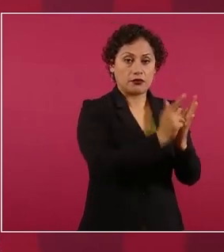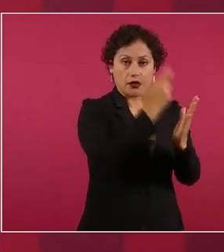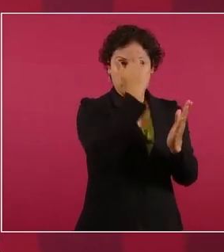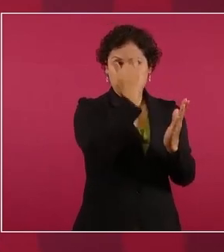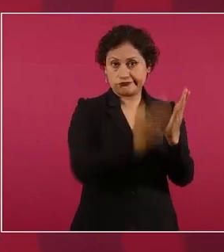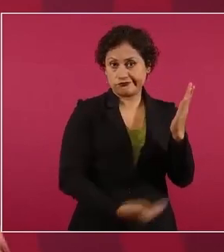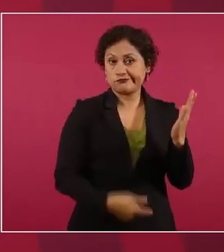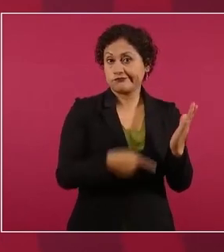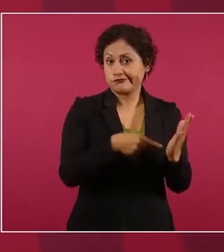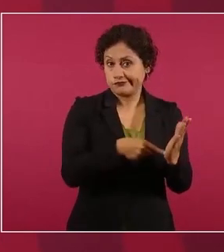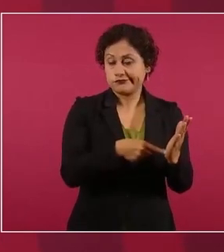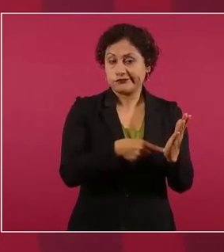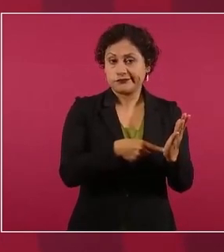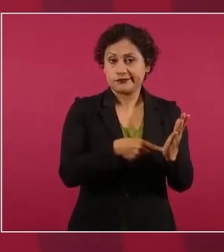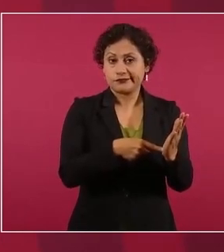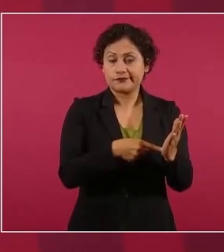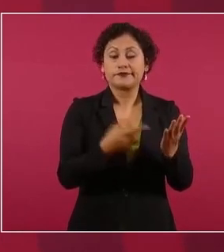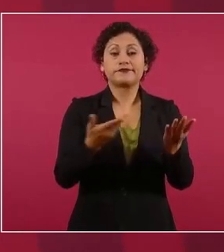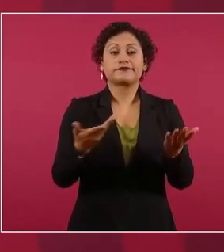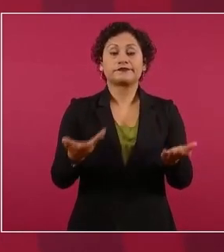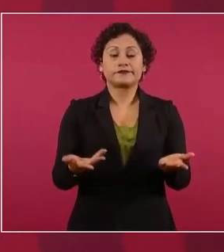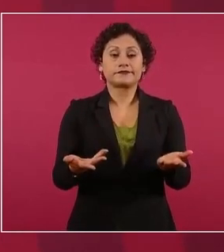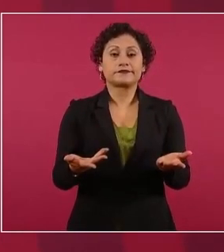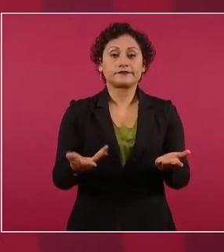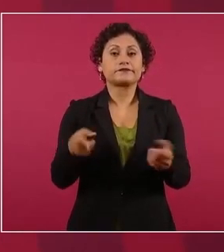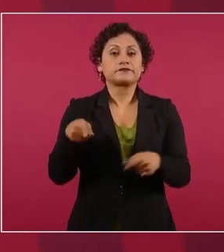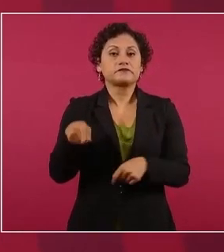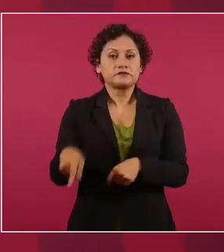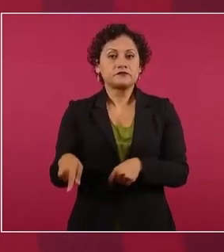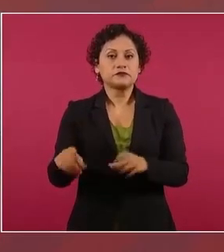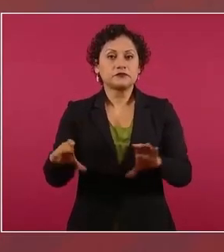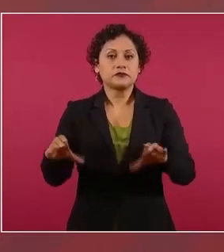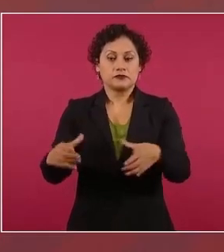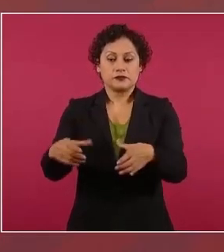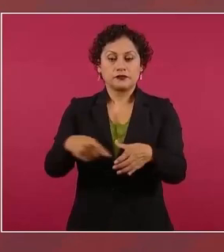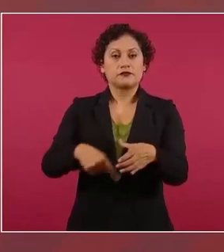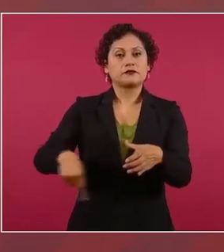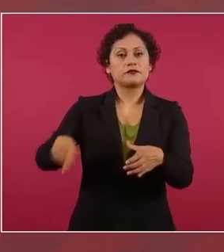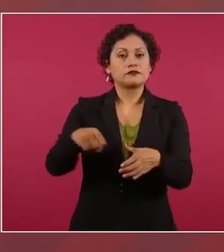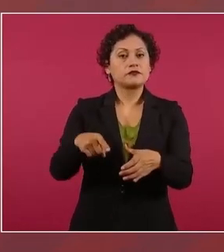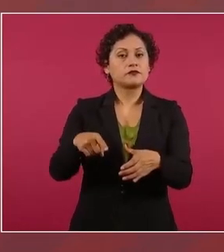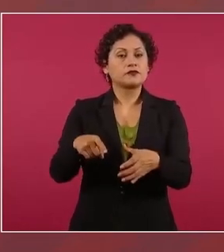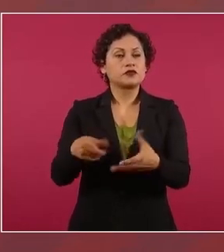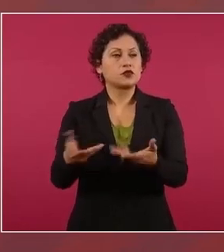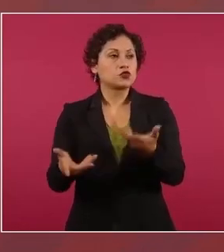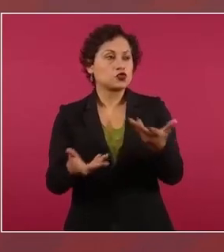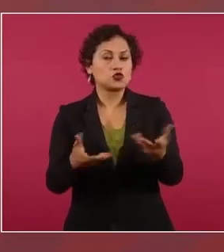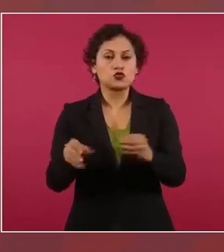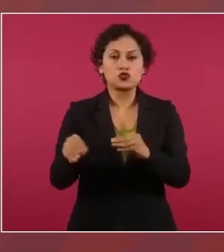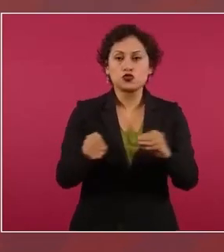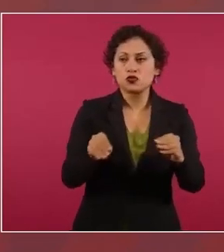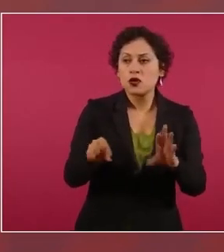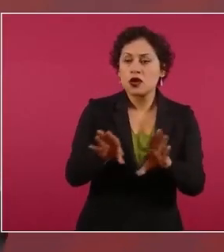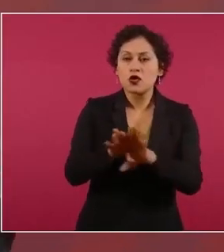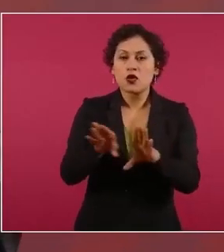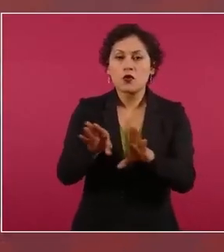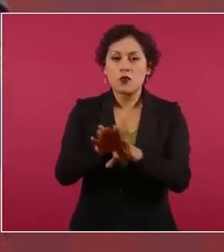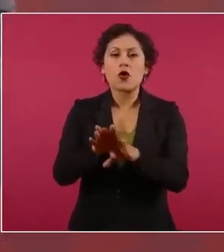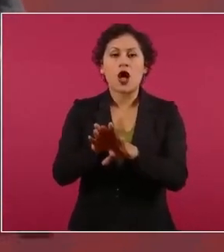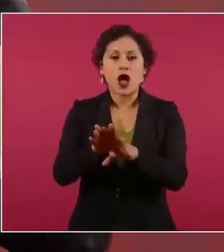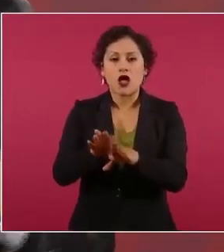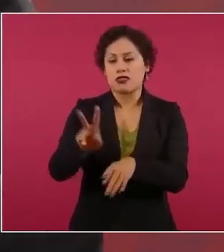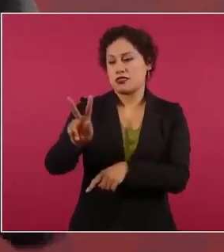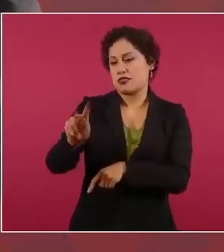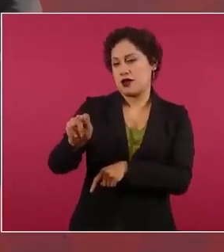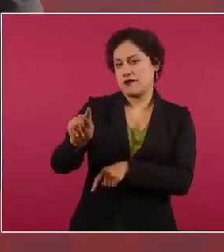y empiezan a comprar tiempos en televisión desde